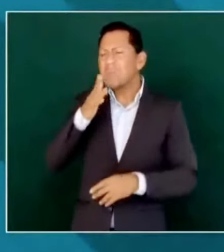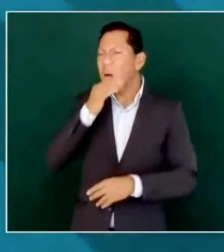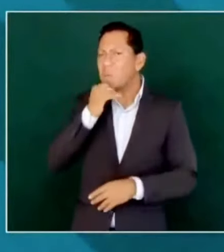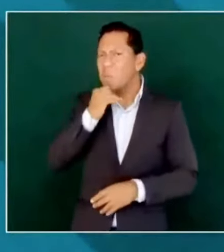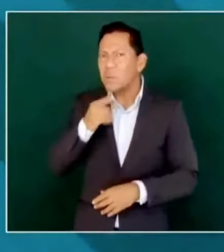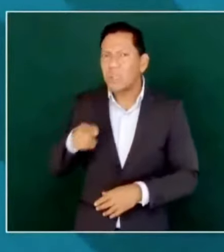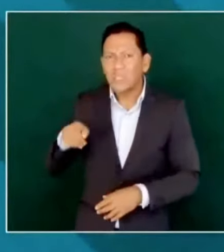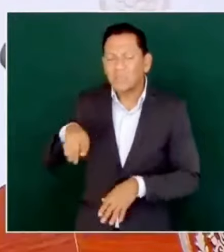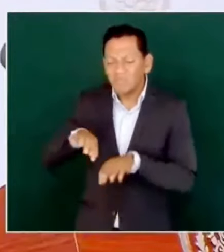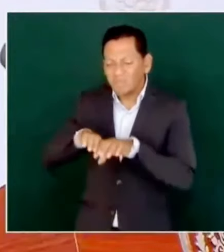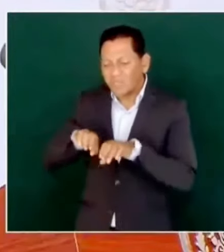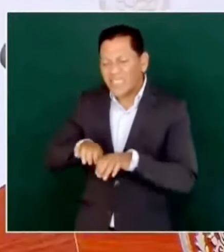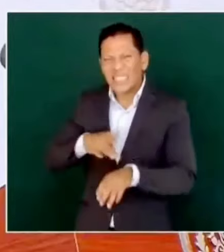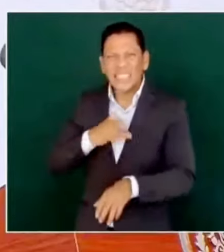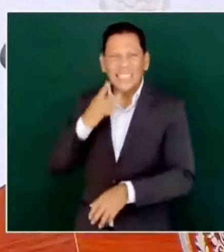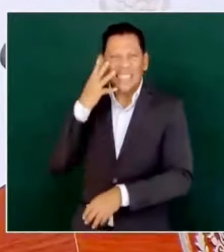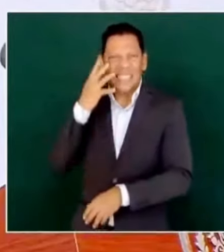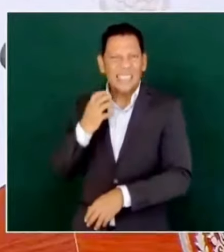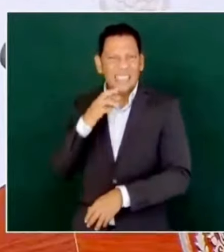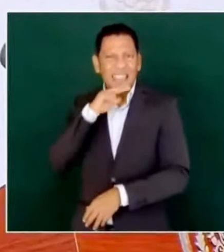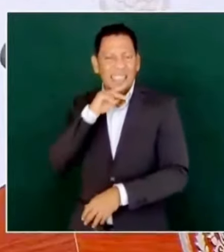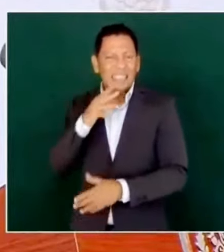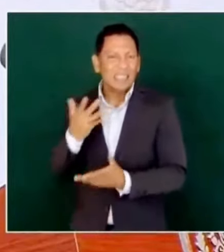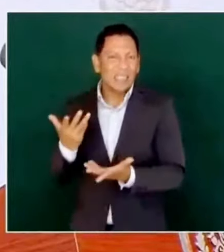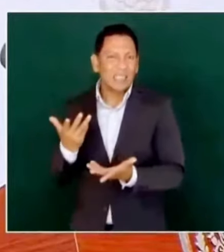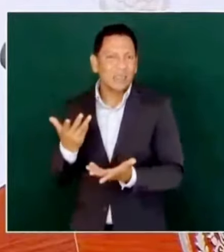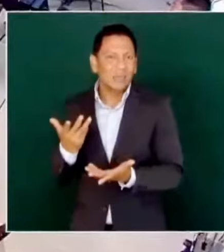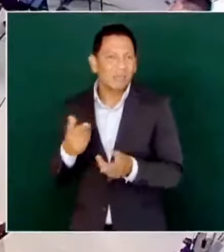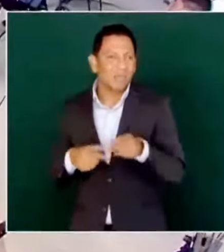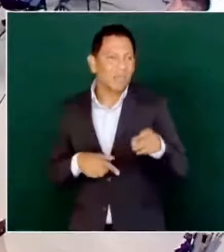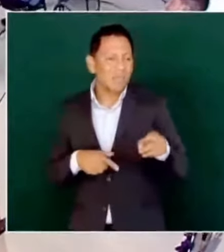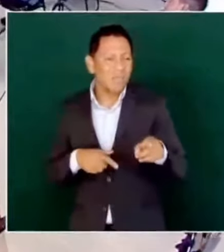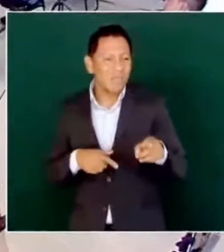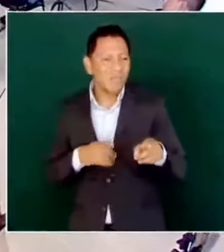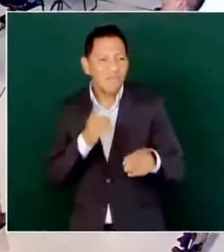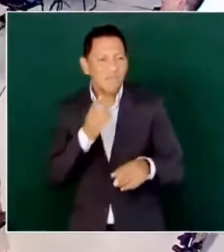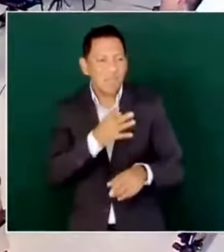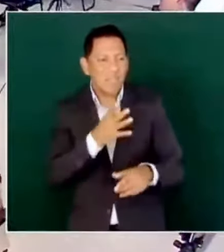no le vamos a poder ganar.